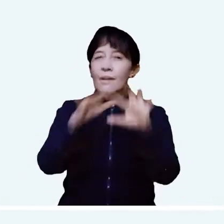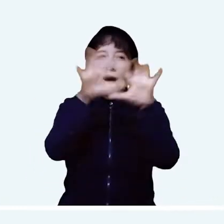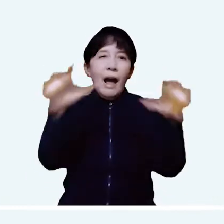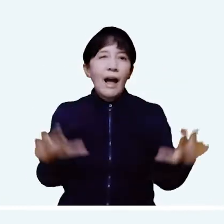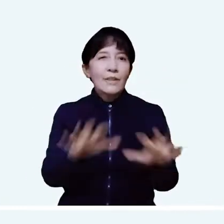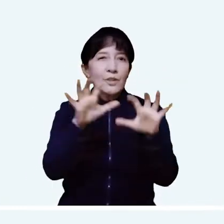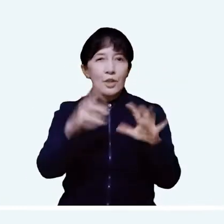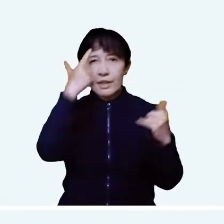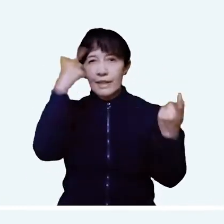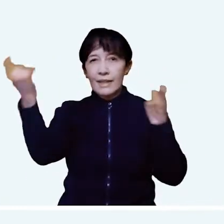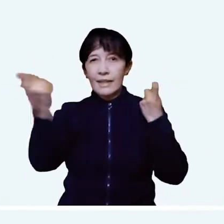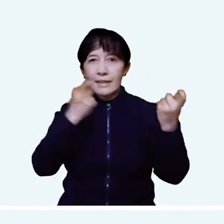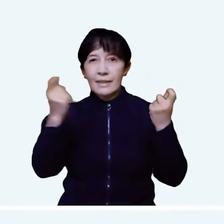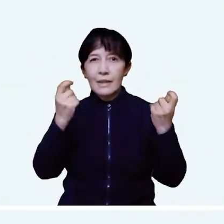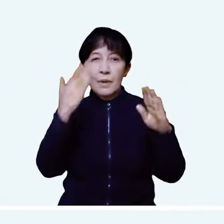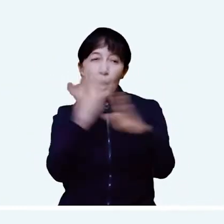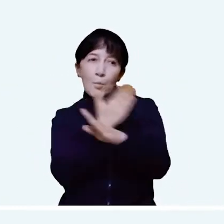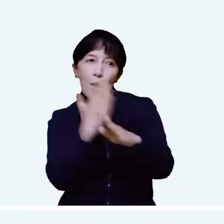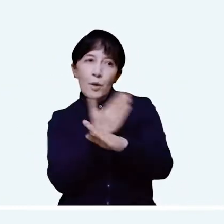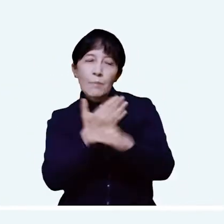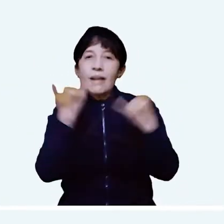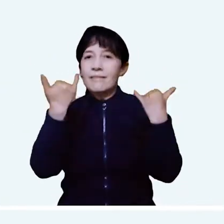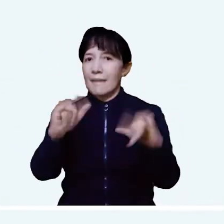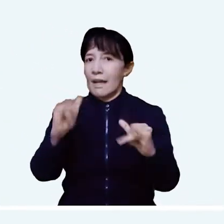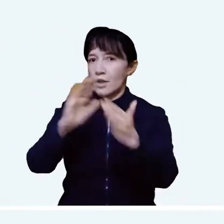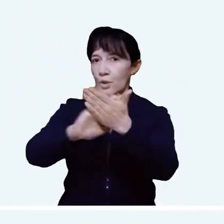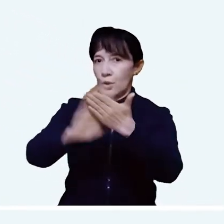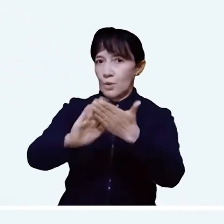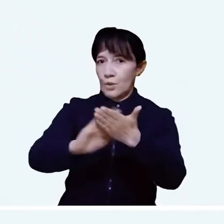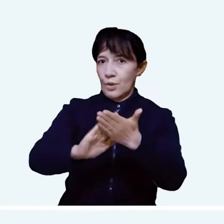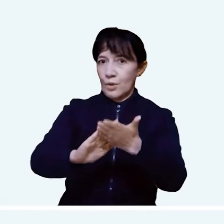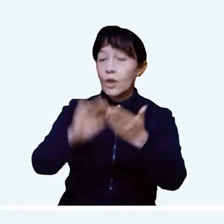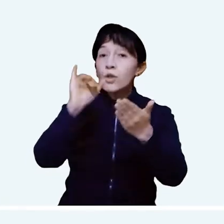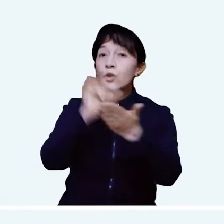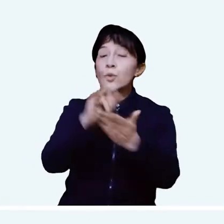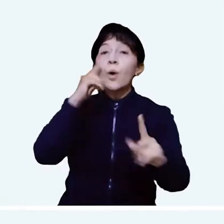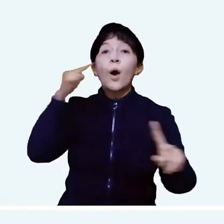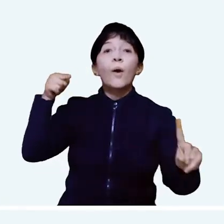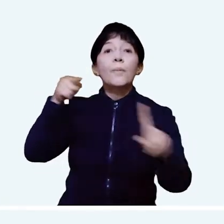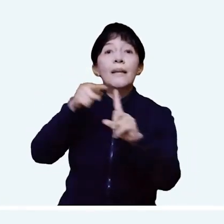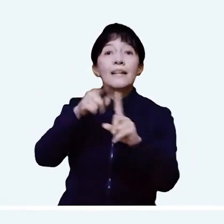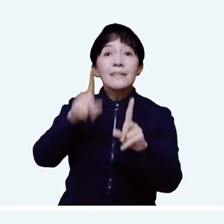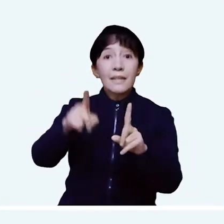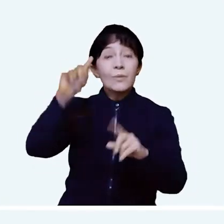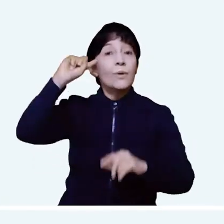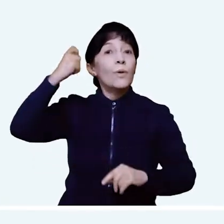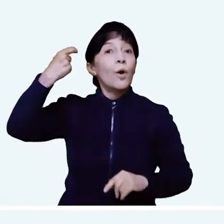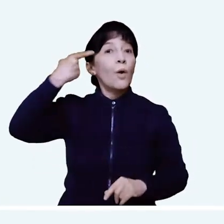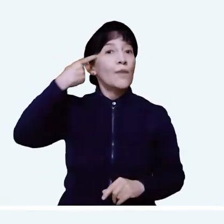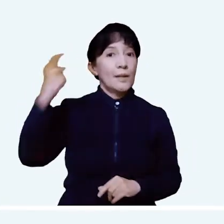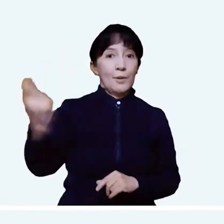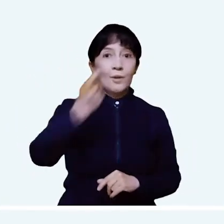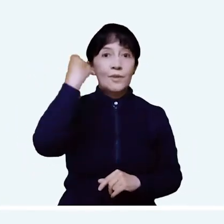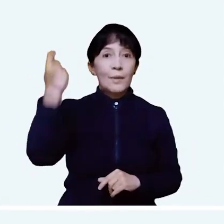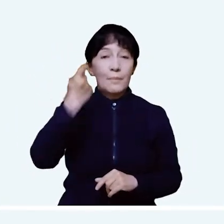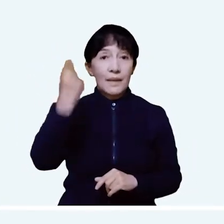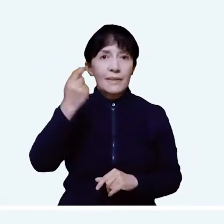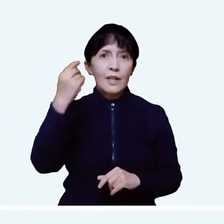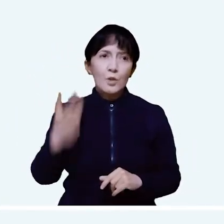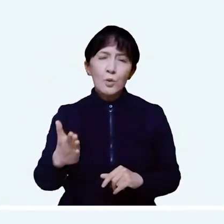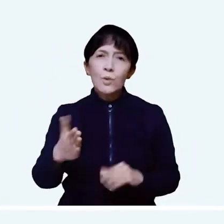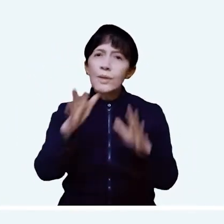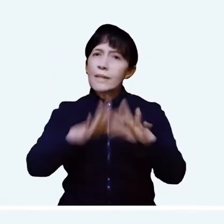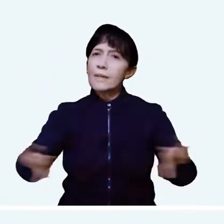problemática. Para contribuir a este objetivo, la Gobernación del META trabajó en el desarrollo de una aplicación para